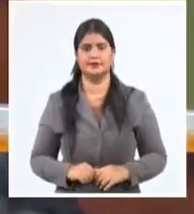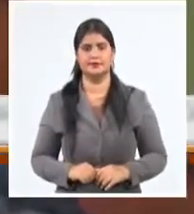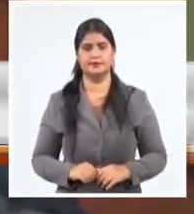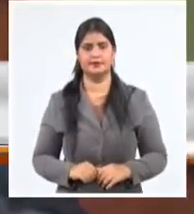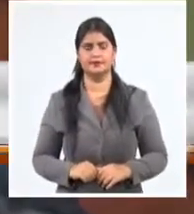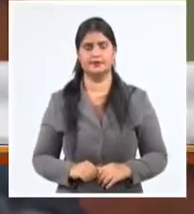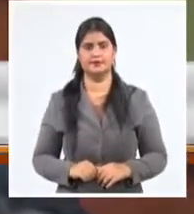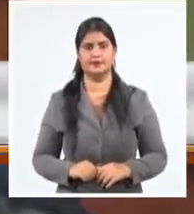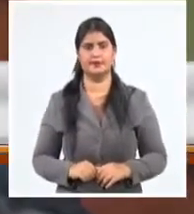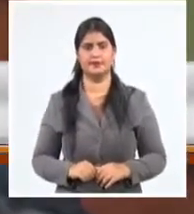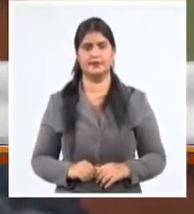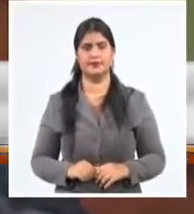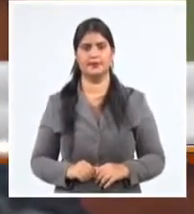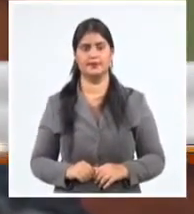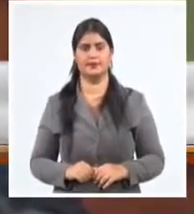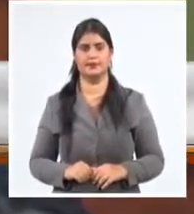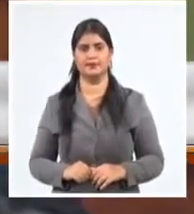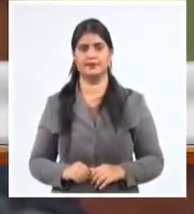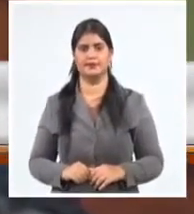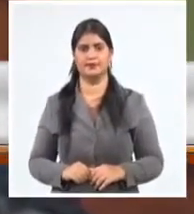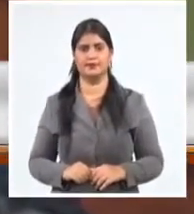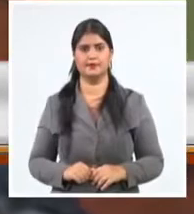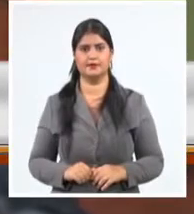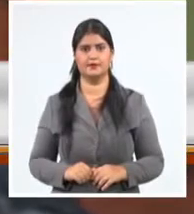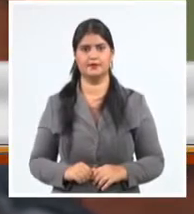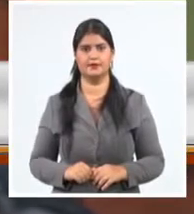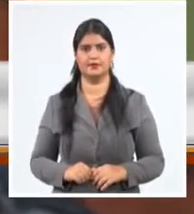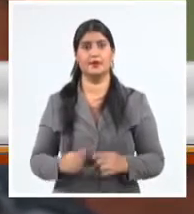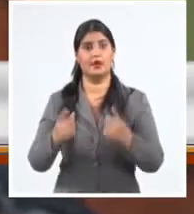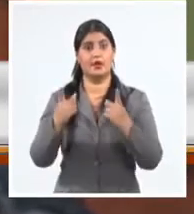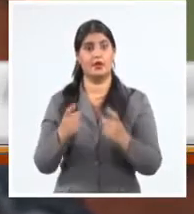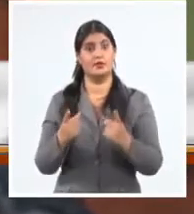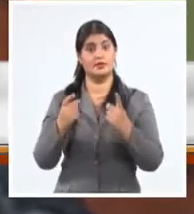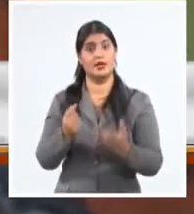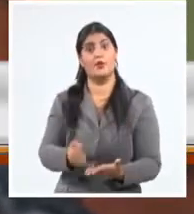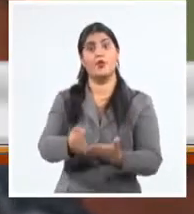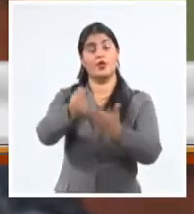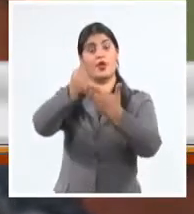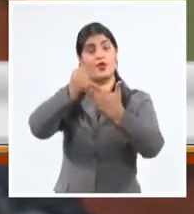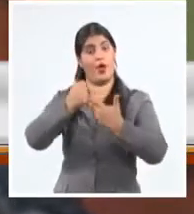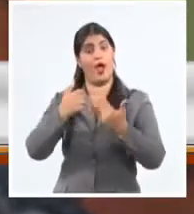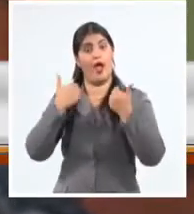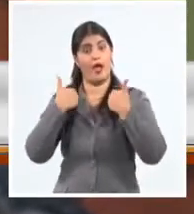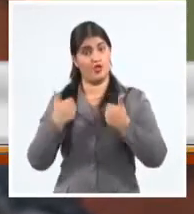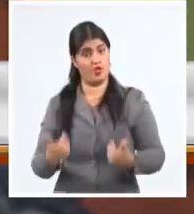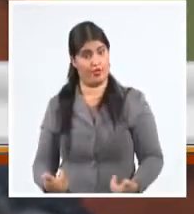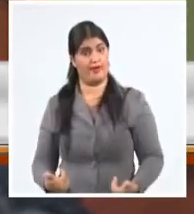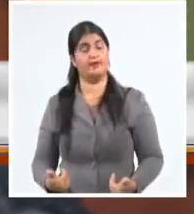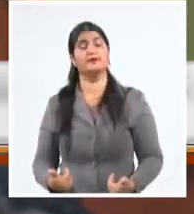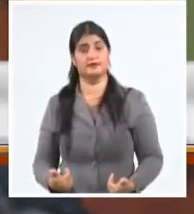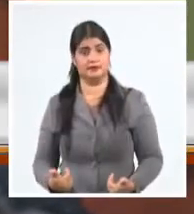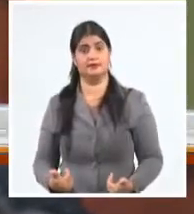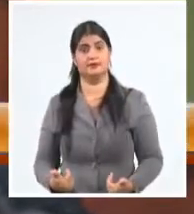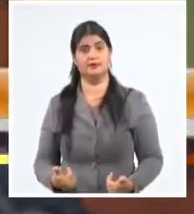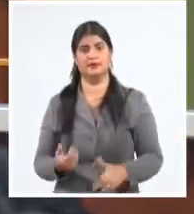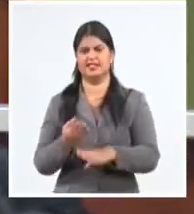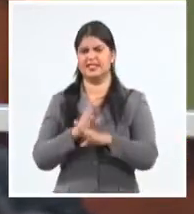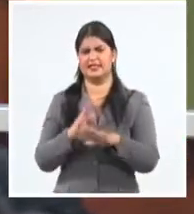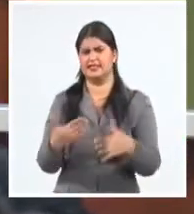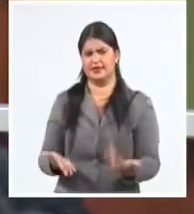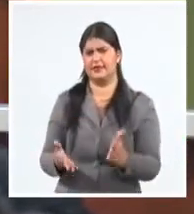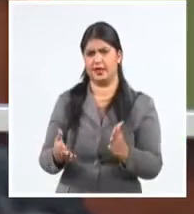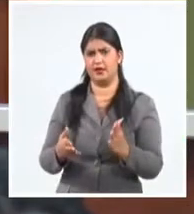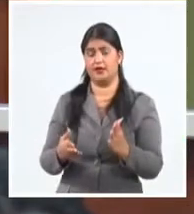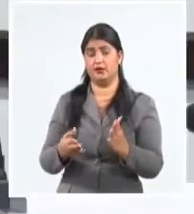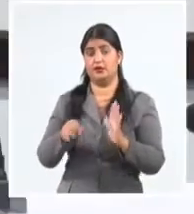por los medios de comunicación a darle una mayor divulgación a la funcionabilidad. No es decir que el transfermóvil es